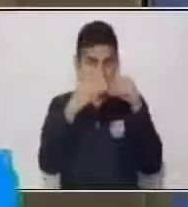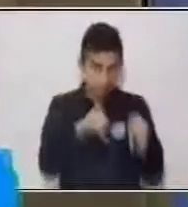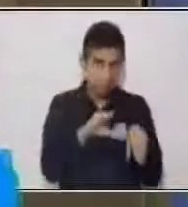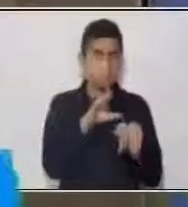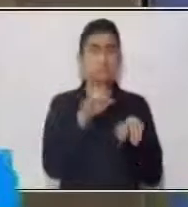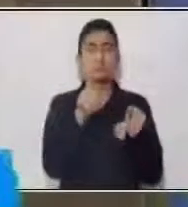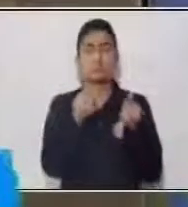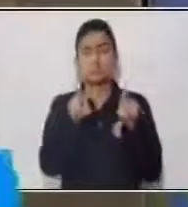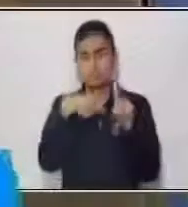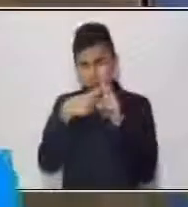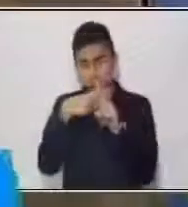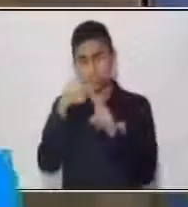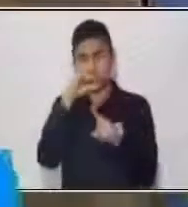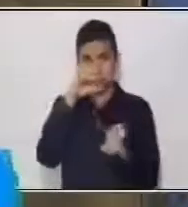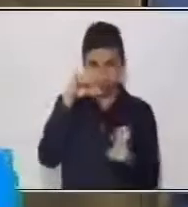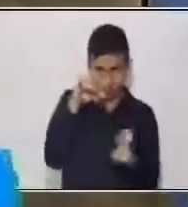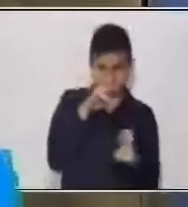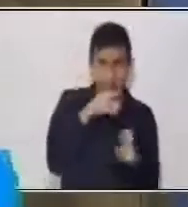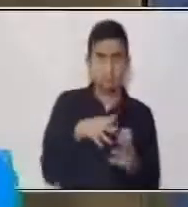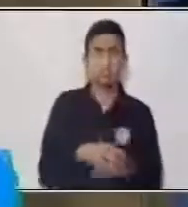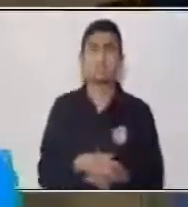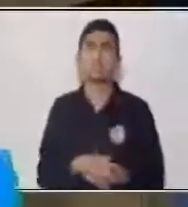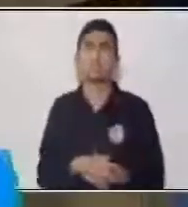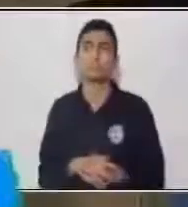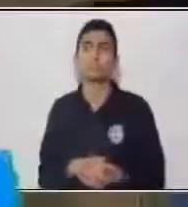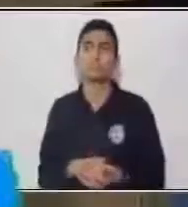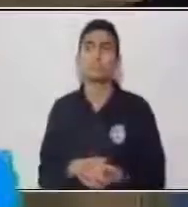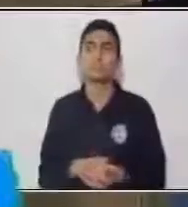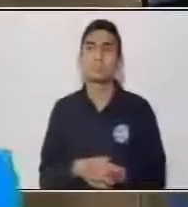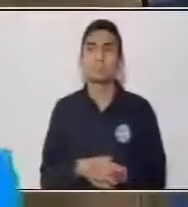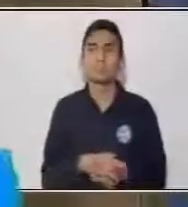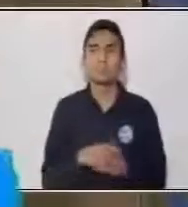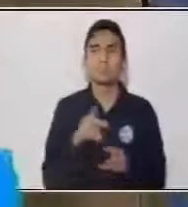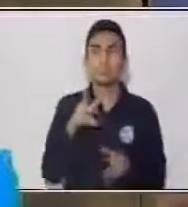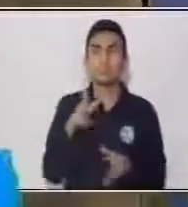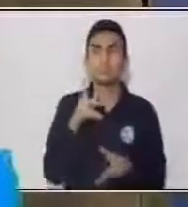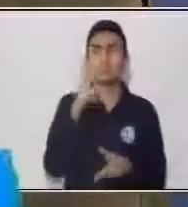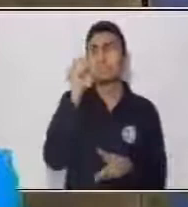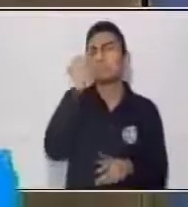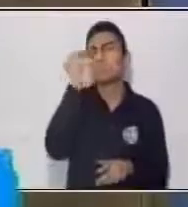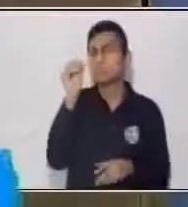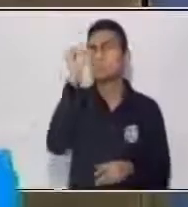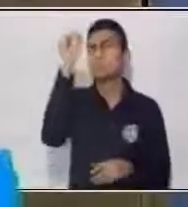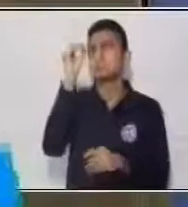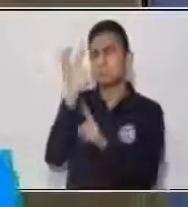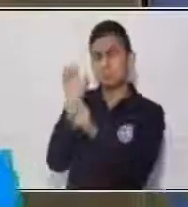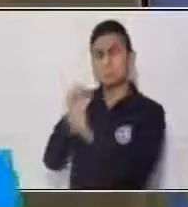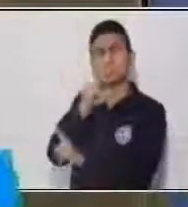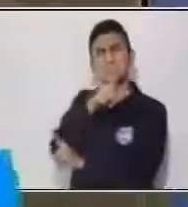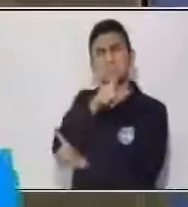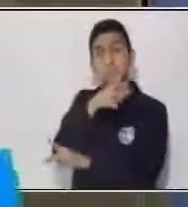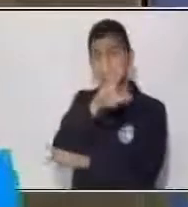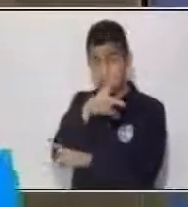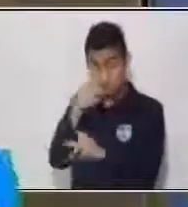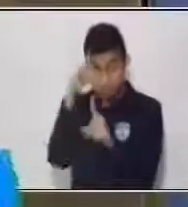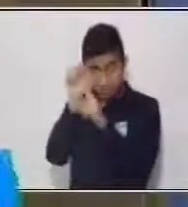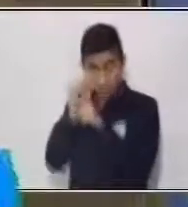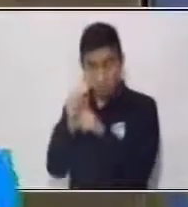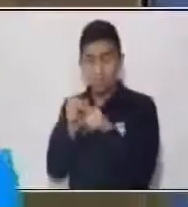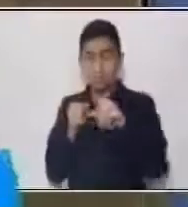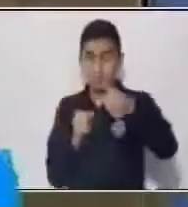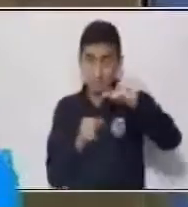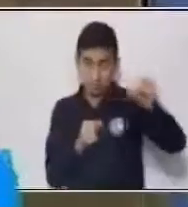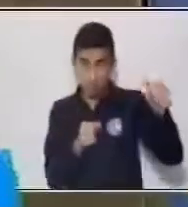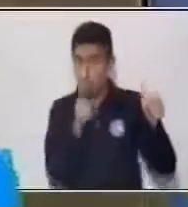agua. Agua normal a temperatura ambiente. La observación. ¿Qué observé? Que al introducir el huevo en el agua,